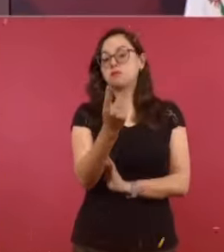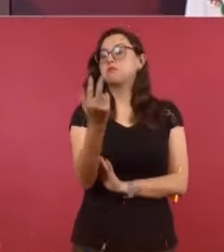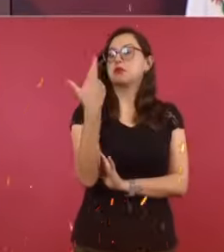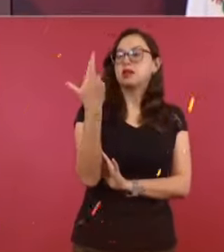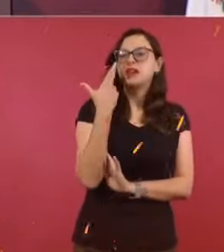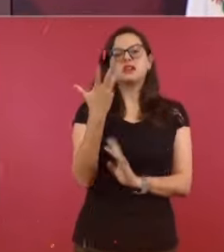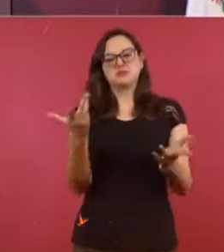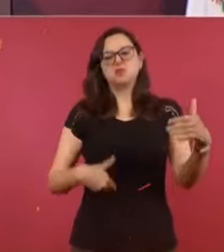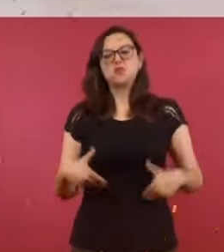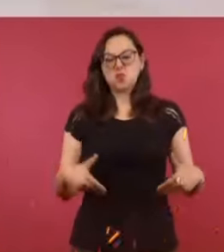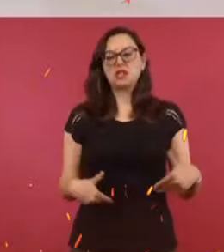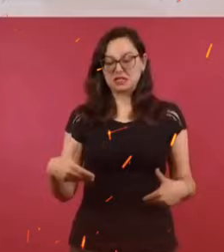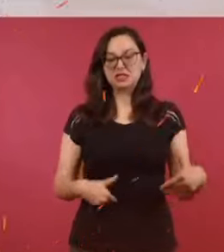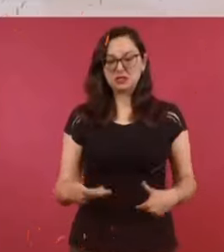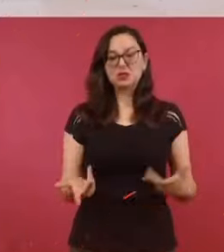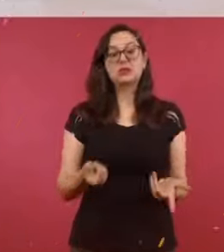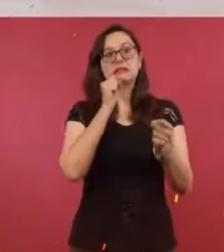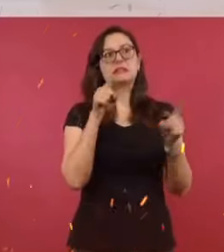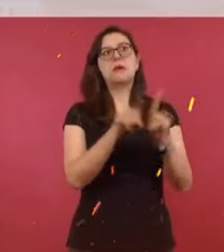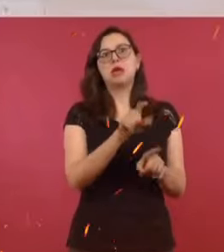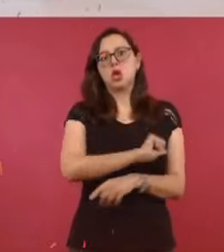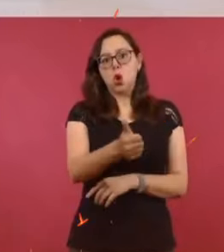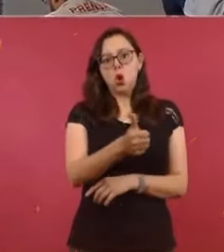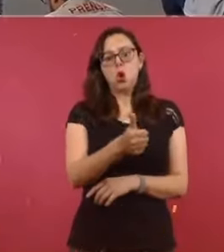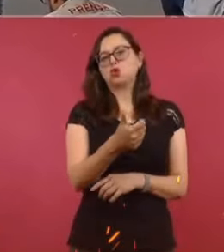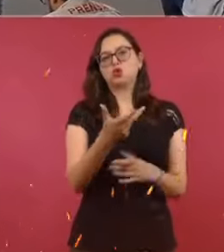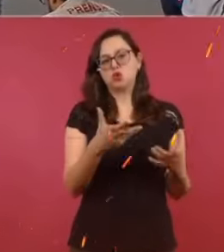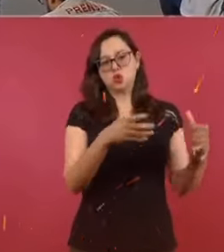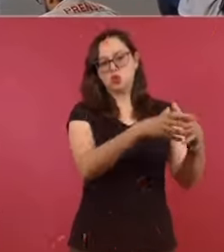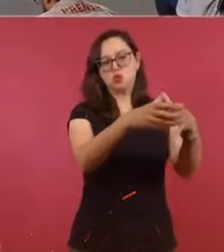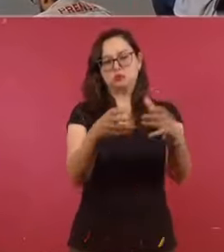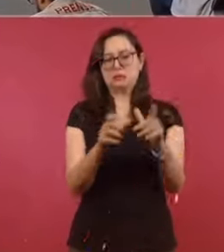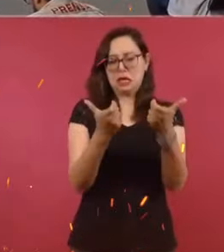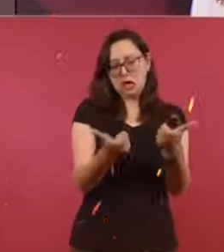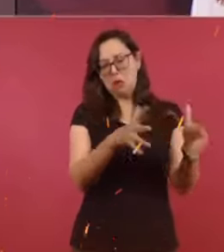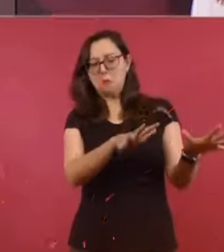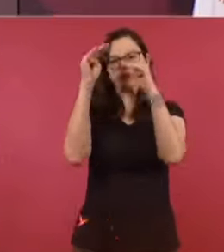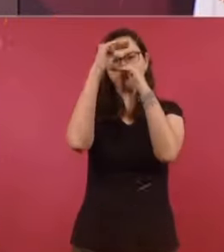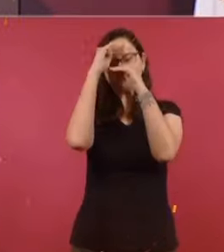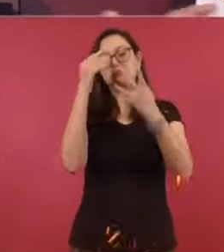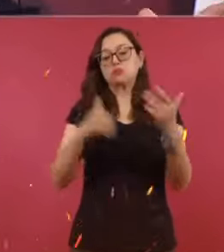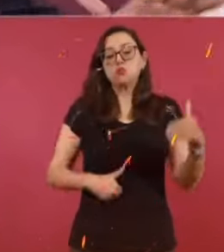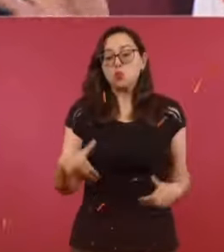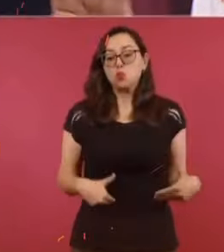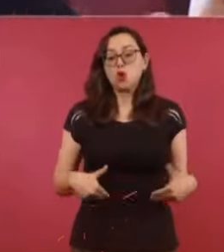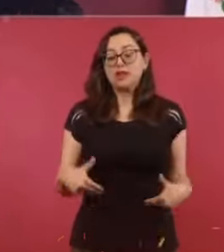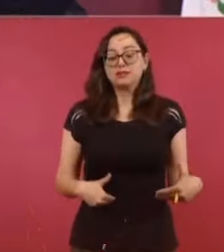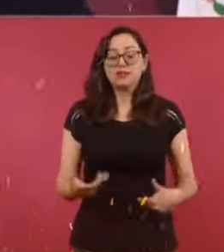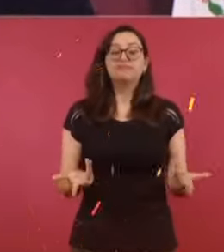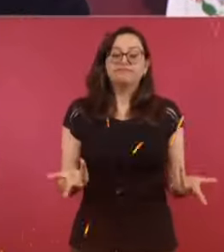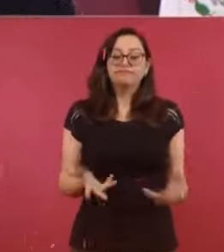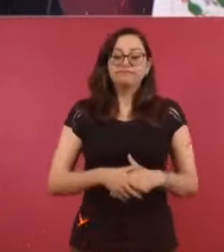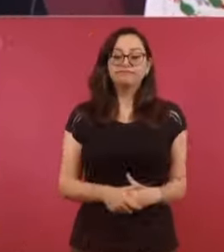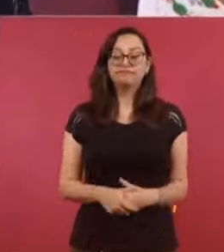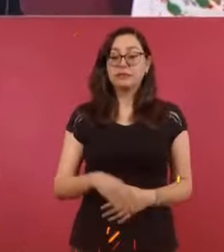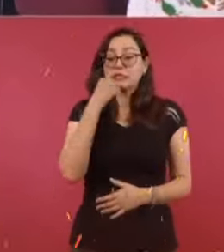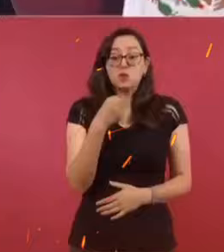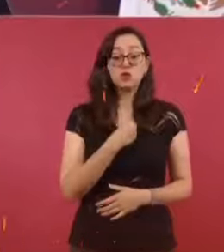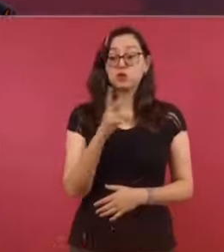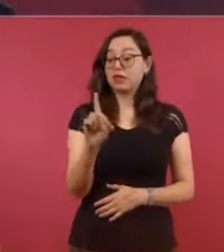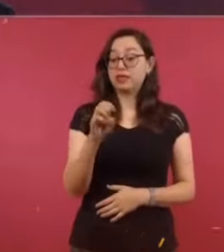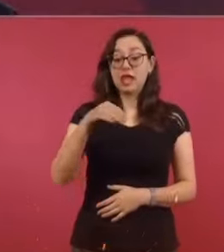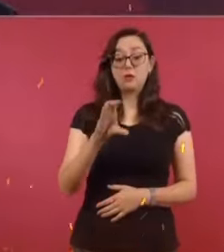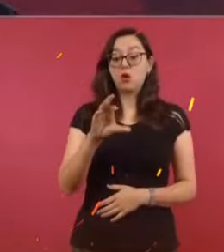sectores también, como ha sido siempre en la historia de México, de clases medias conservadoras. Pero así es la democracia.